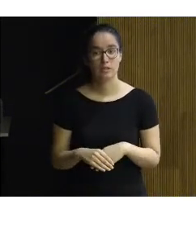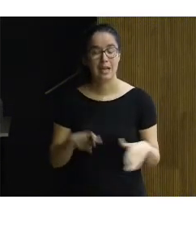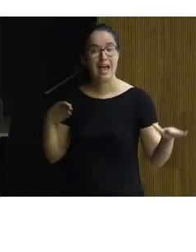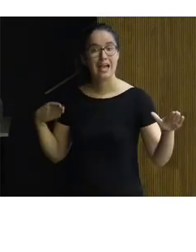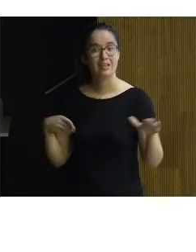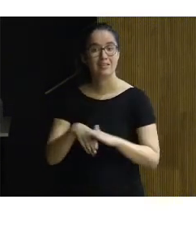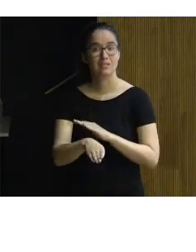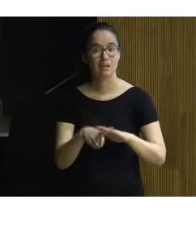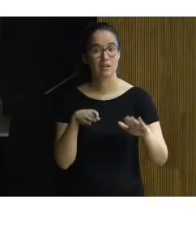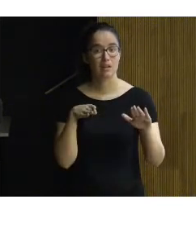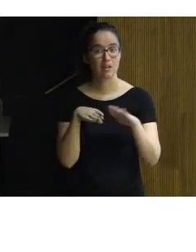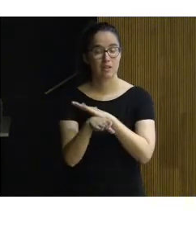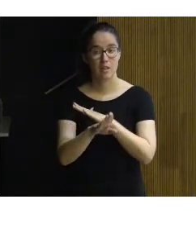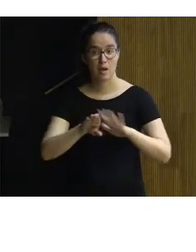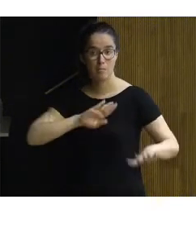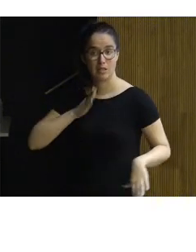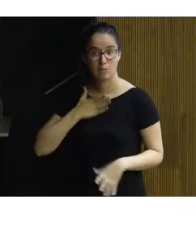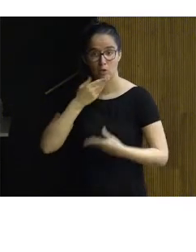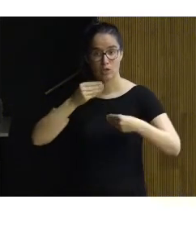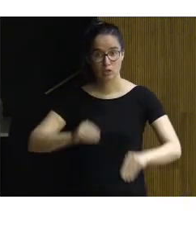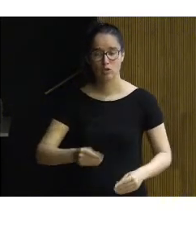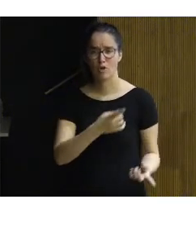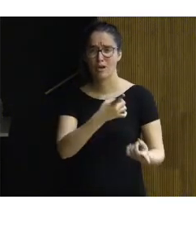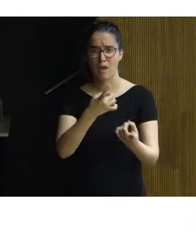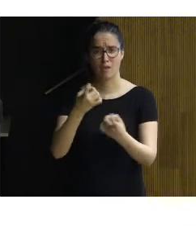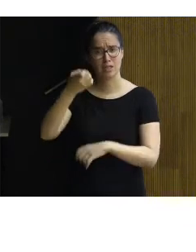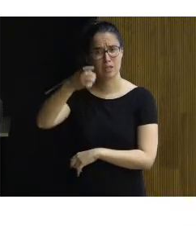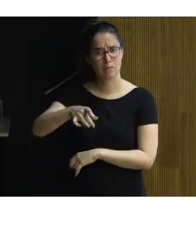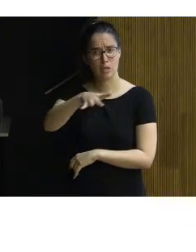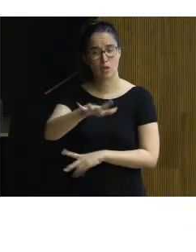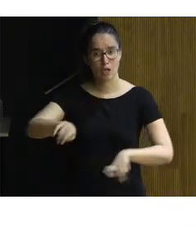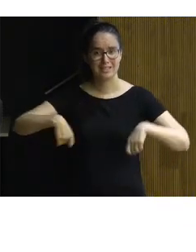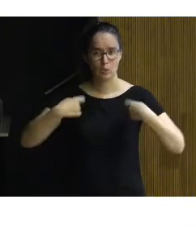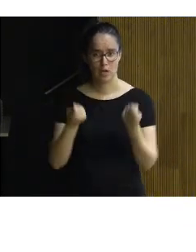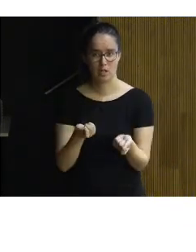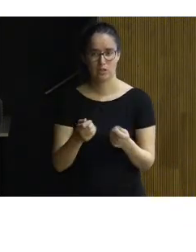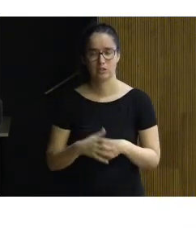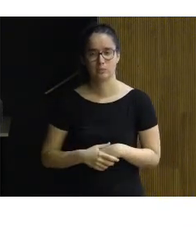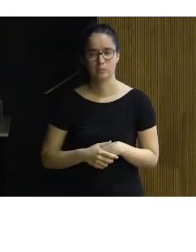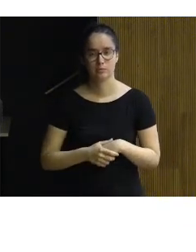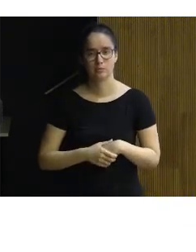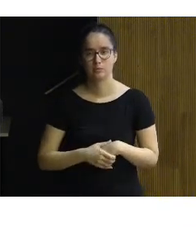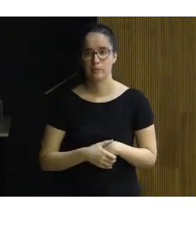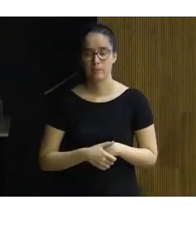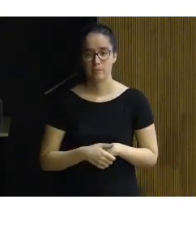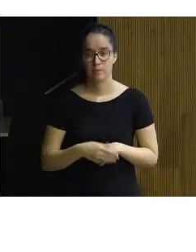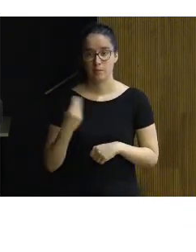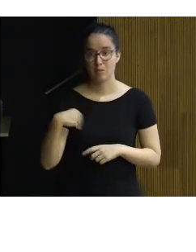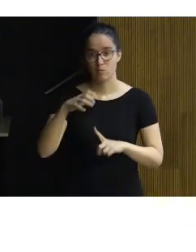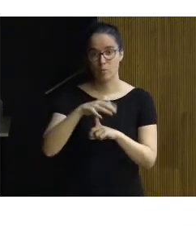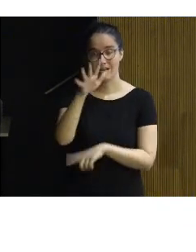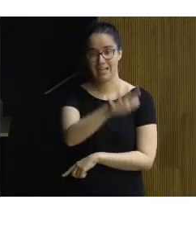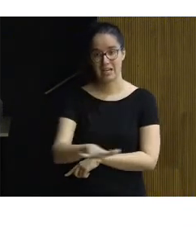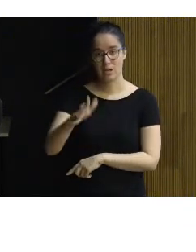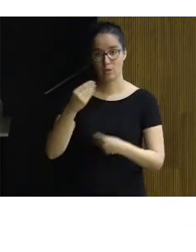La accesibilidad al patrimonio histórico es necesaria también en lugares naturales, como es este parque nacional